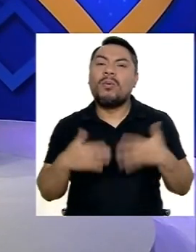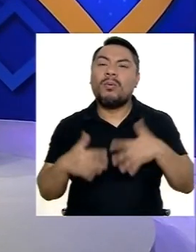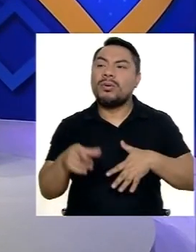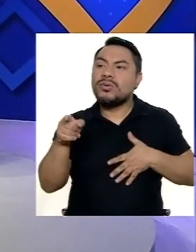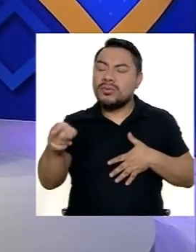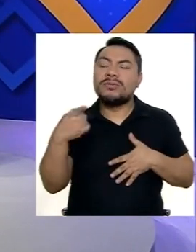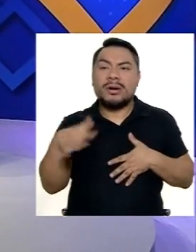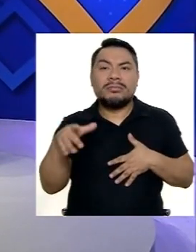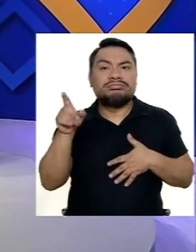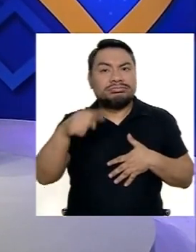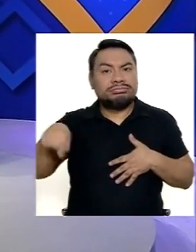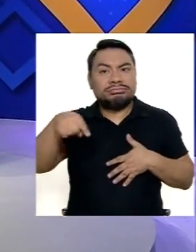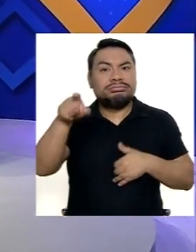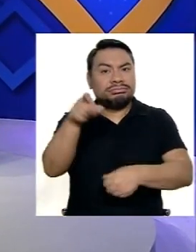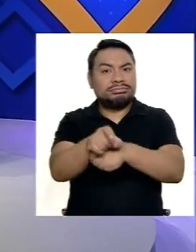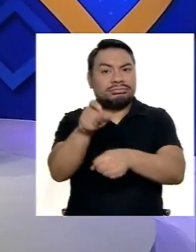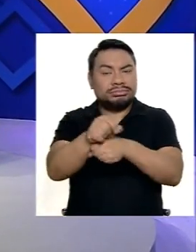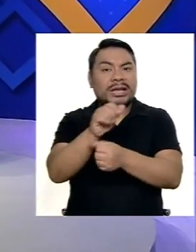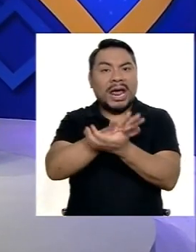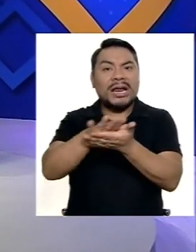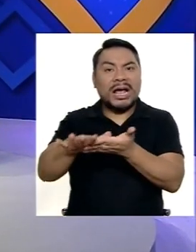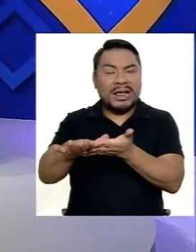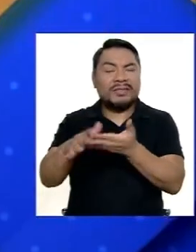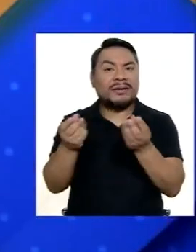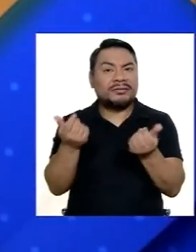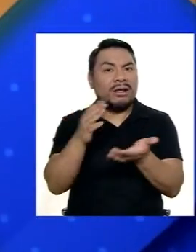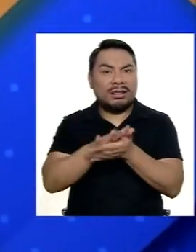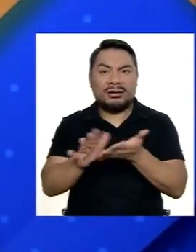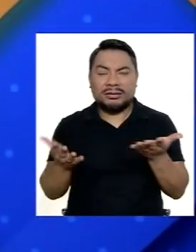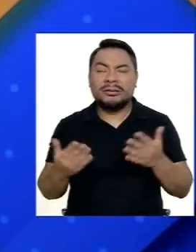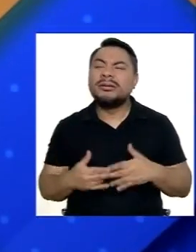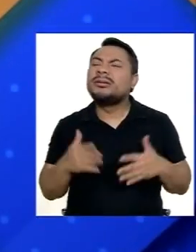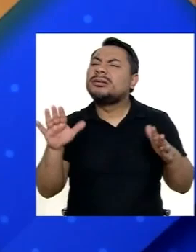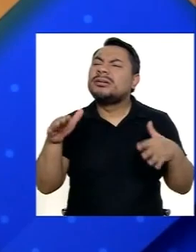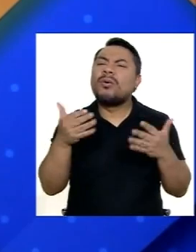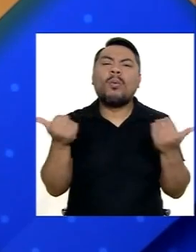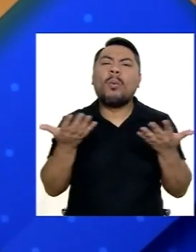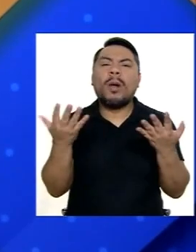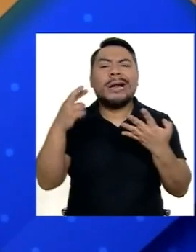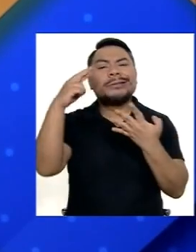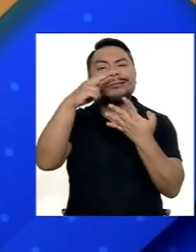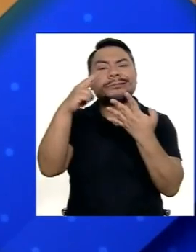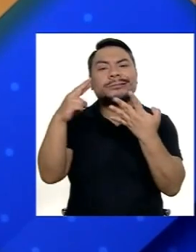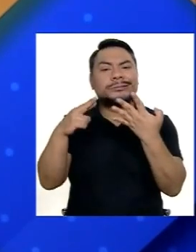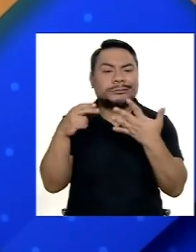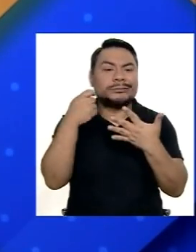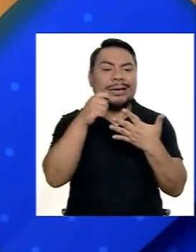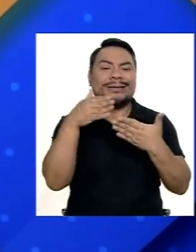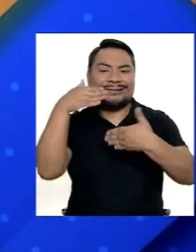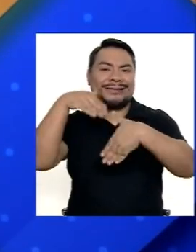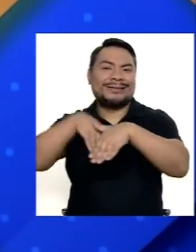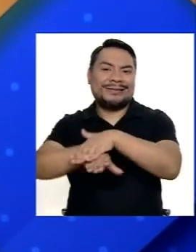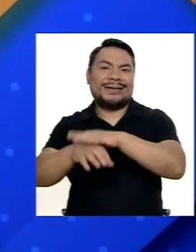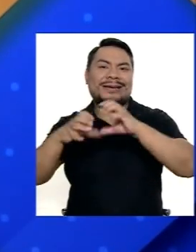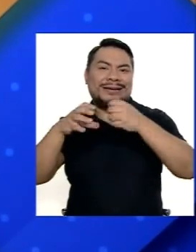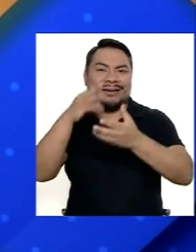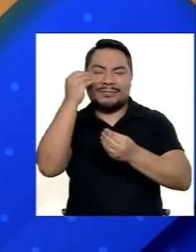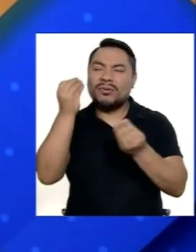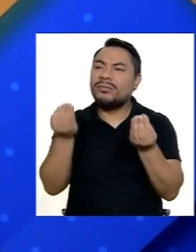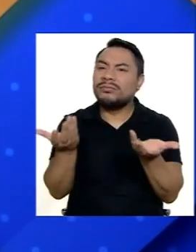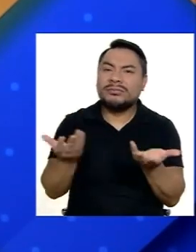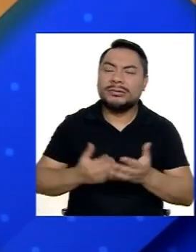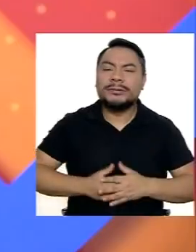Dando estos talleres De una manera gratuita ¿Y cuáles son Los requisitos Para poder acceder Justamente A estos cursos?